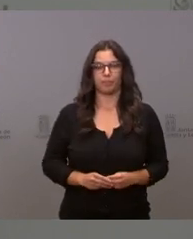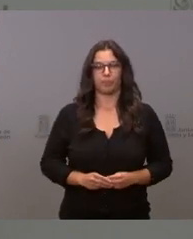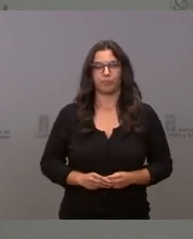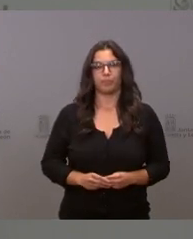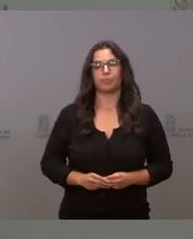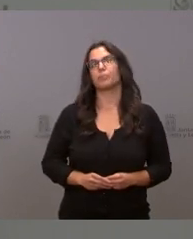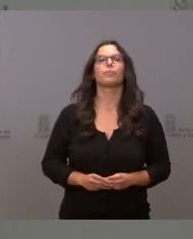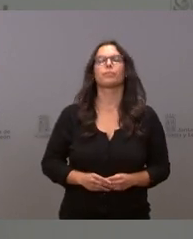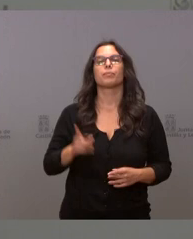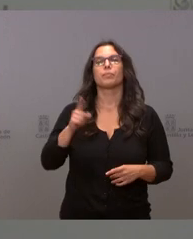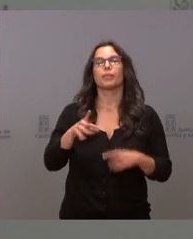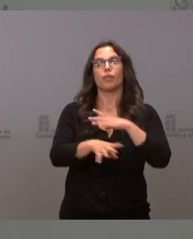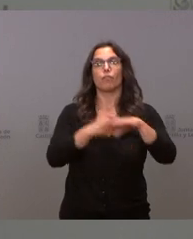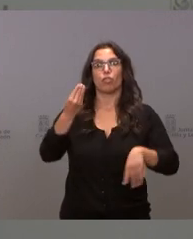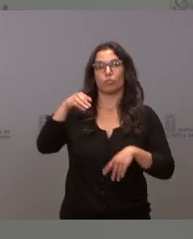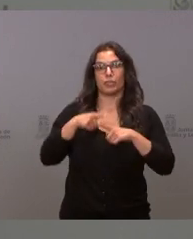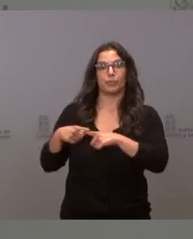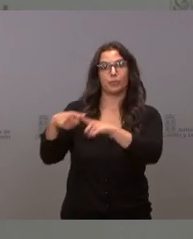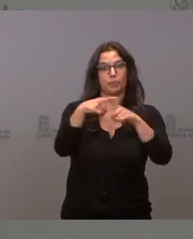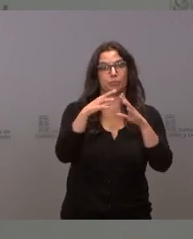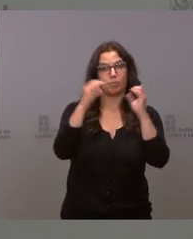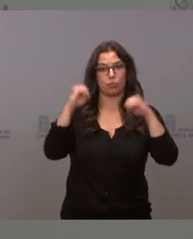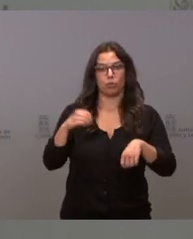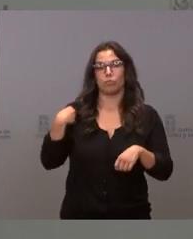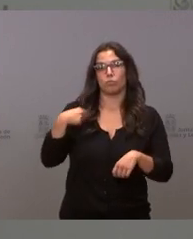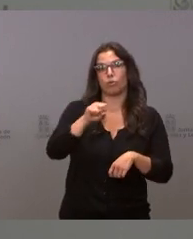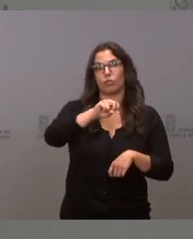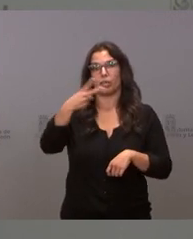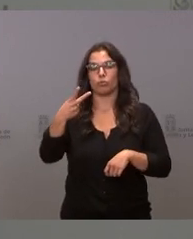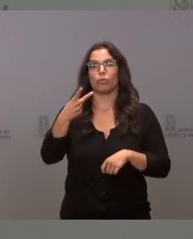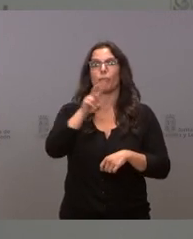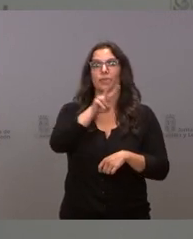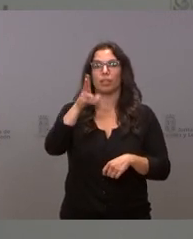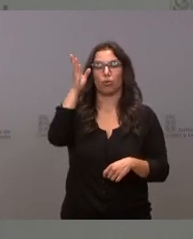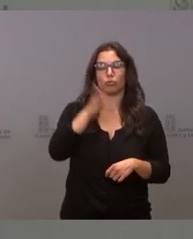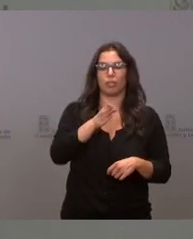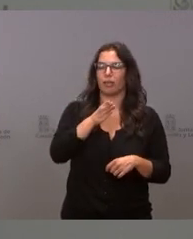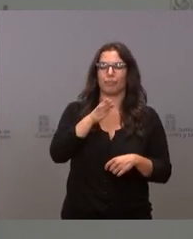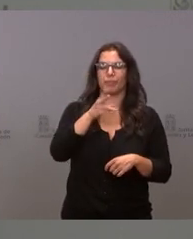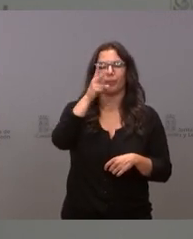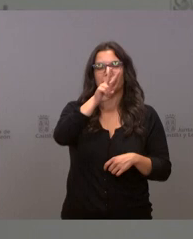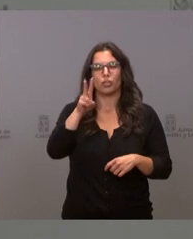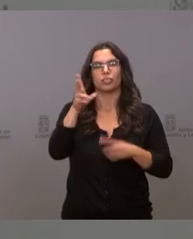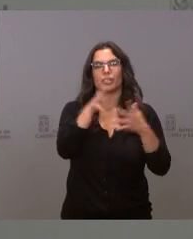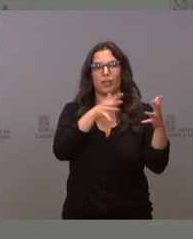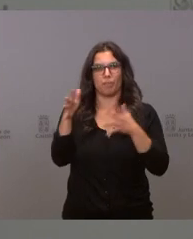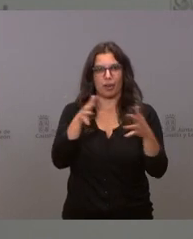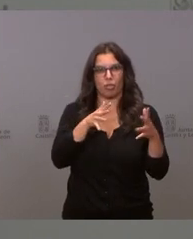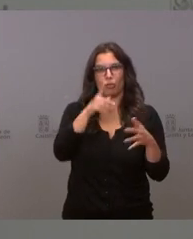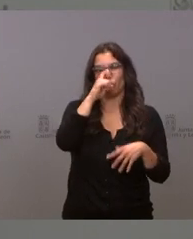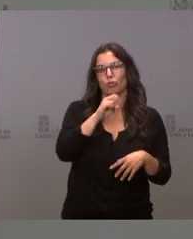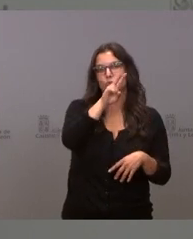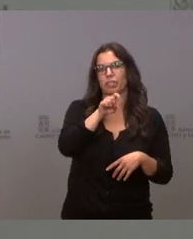acuerdo relativo a la distribución de fondos adicionales, que se recogen en la resolución 22 de marzo de 2018 de la Secretaría de Estado de Función Pública,